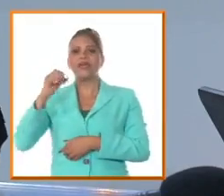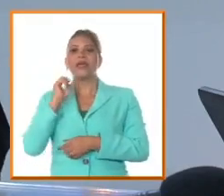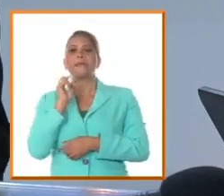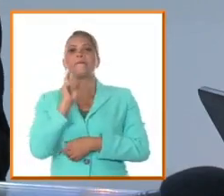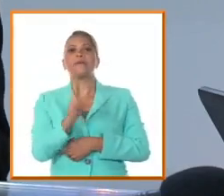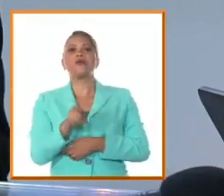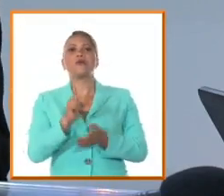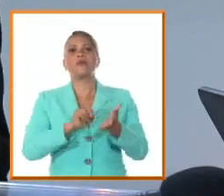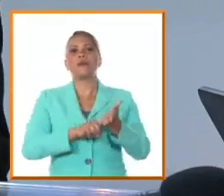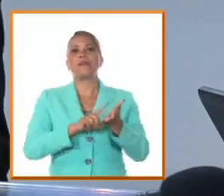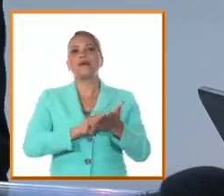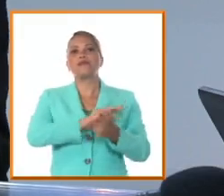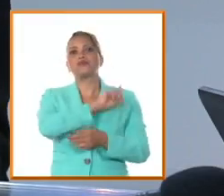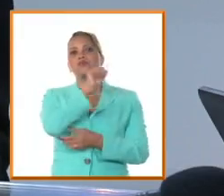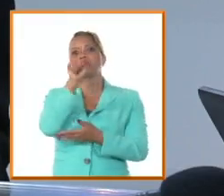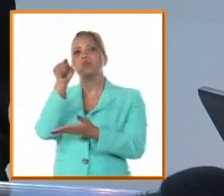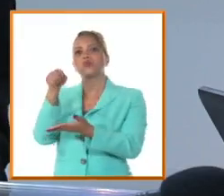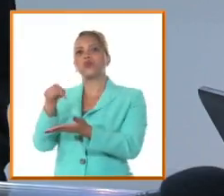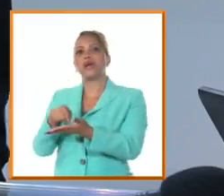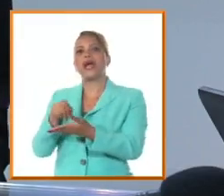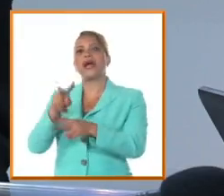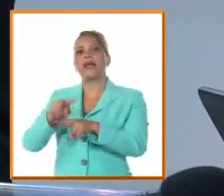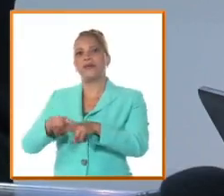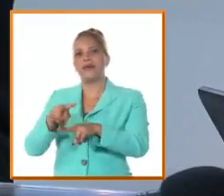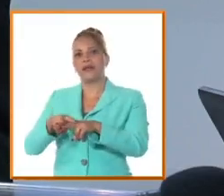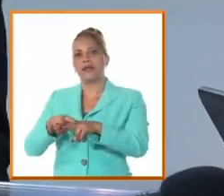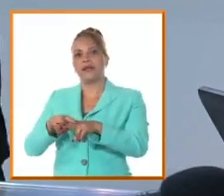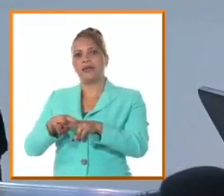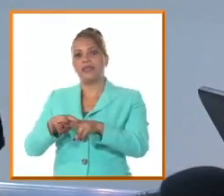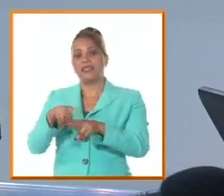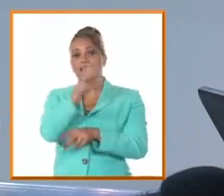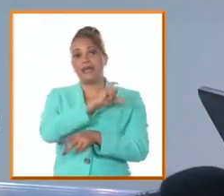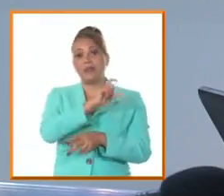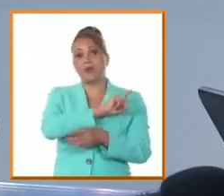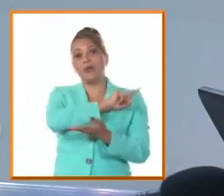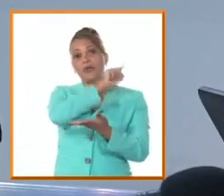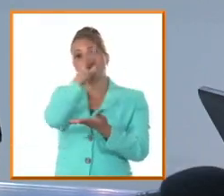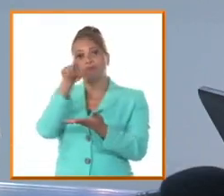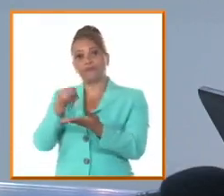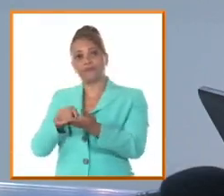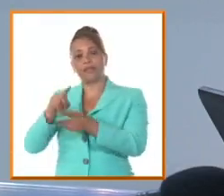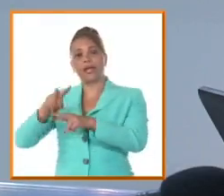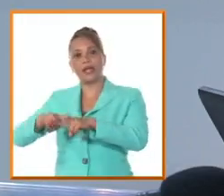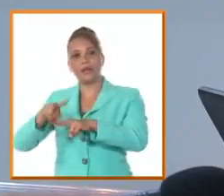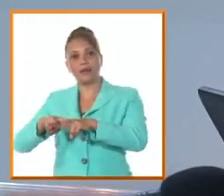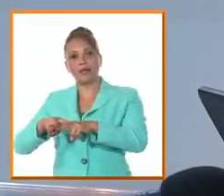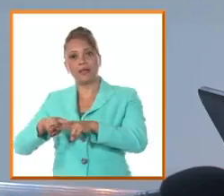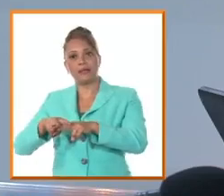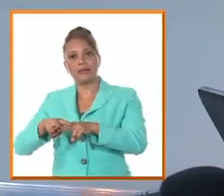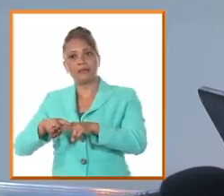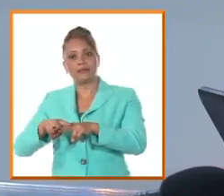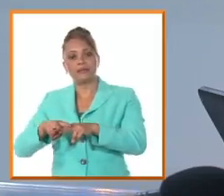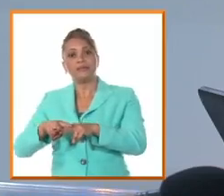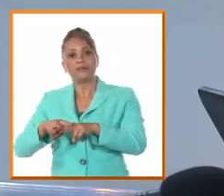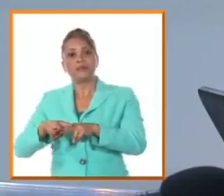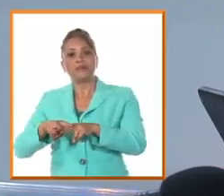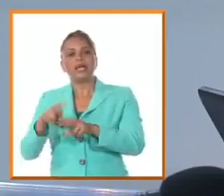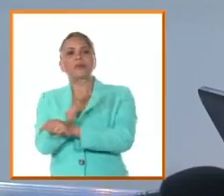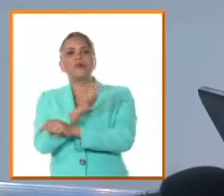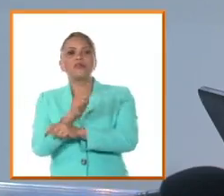por el padre a La Habana y su tutor de hecho es José de la Luz y Caballero